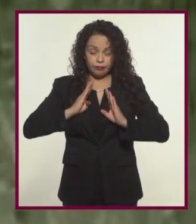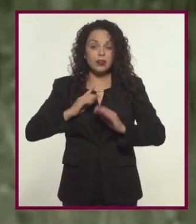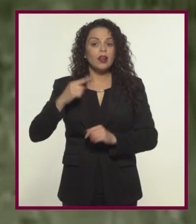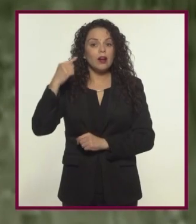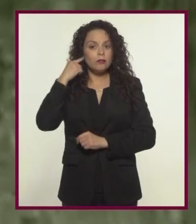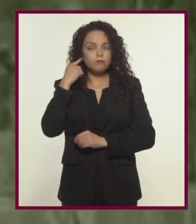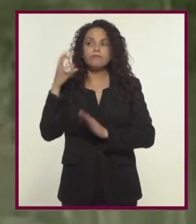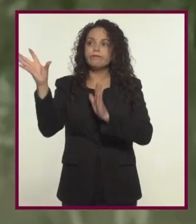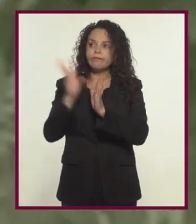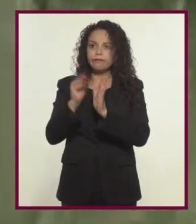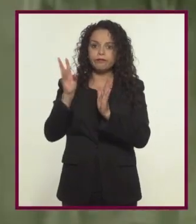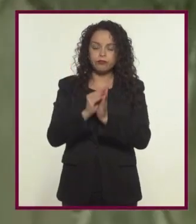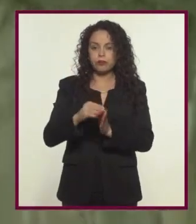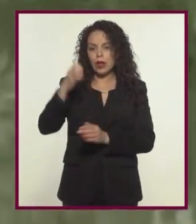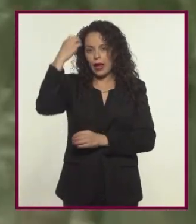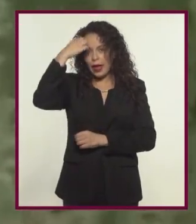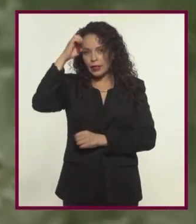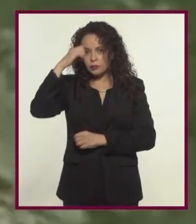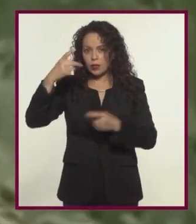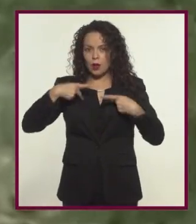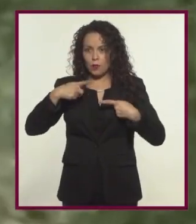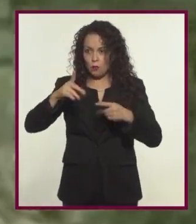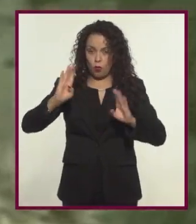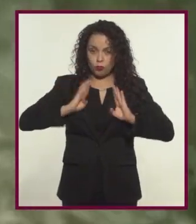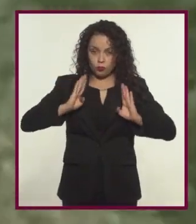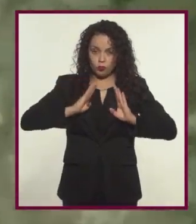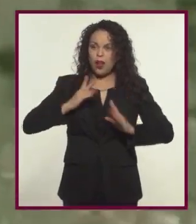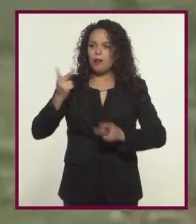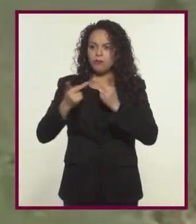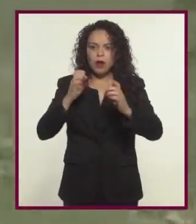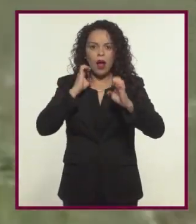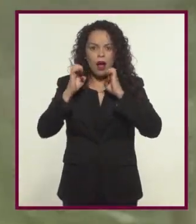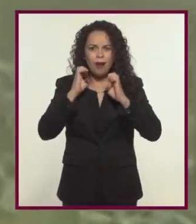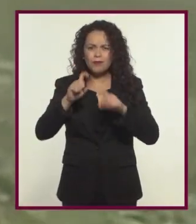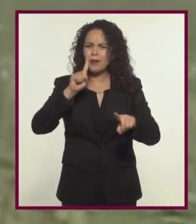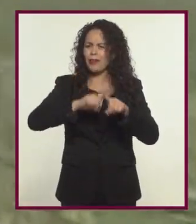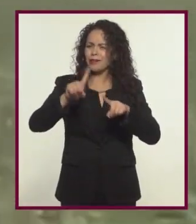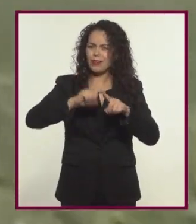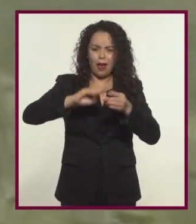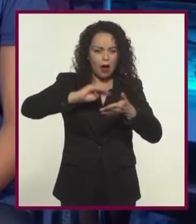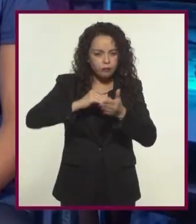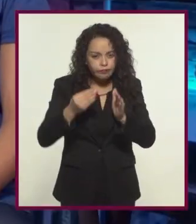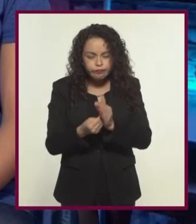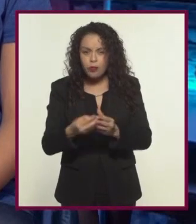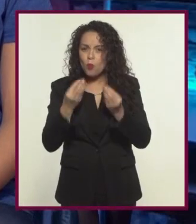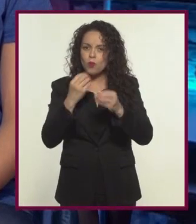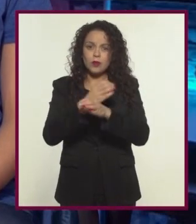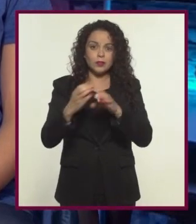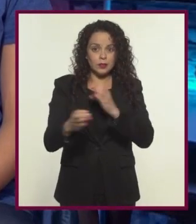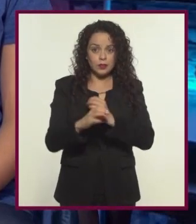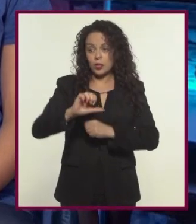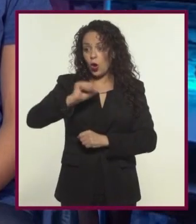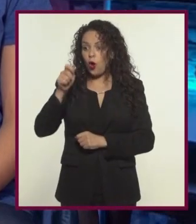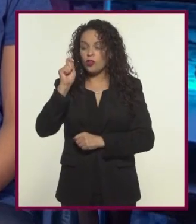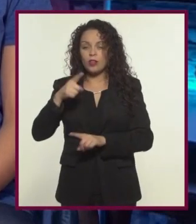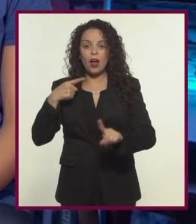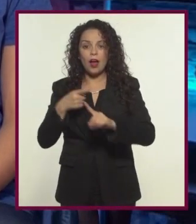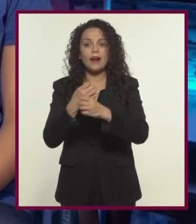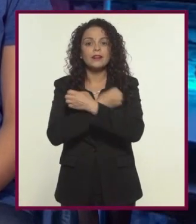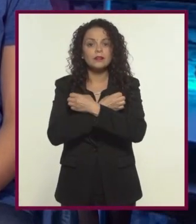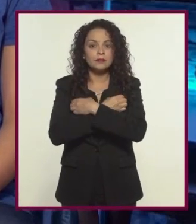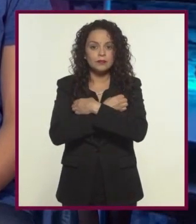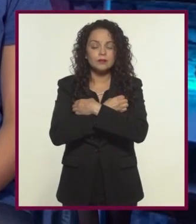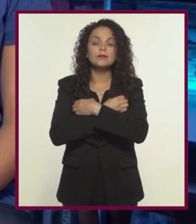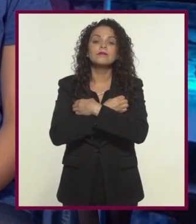departamento de defensa entrevistas con militares expertos tácticas etcétera Otro de estos videojuegos documentales de